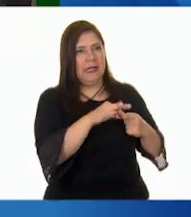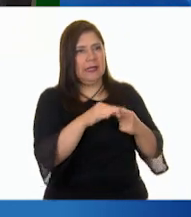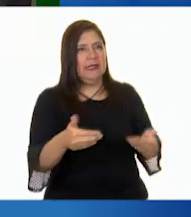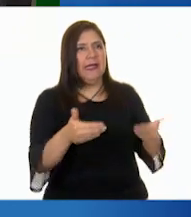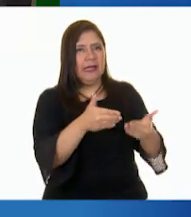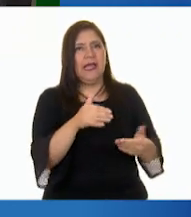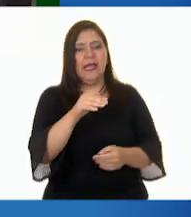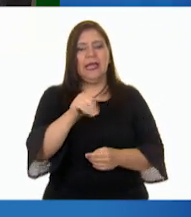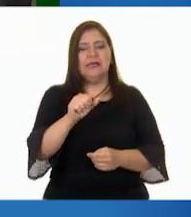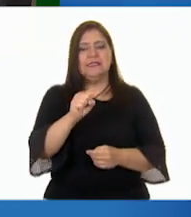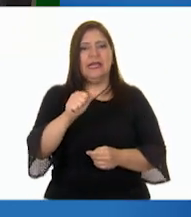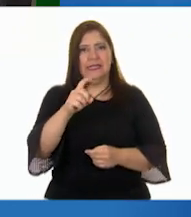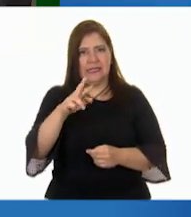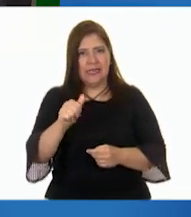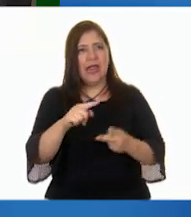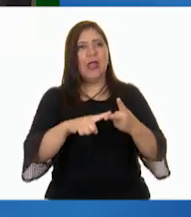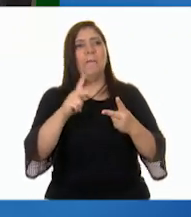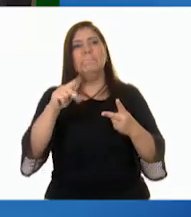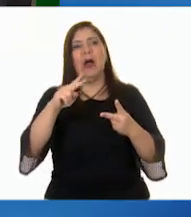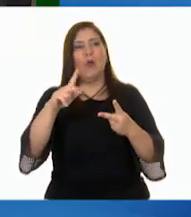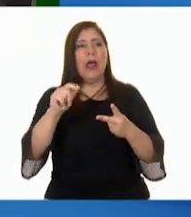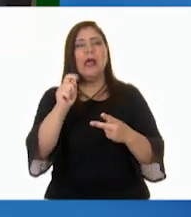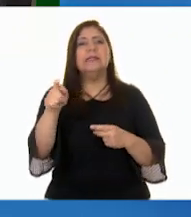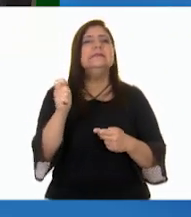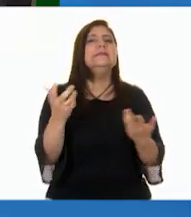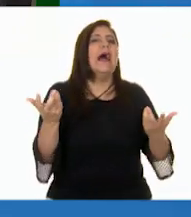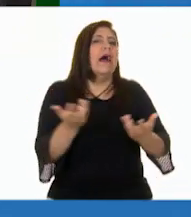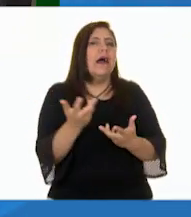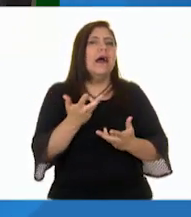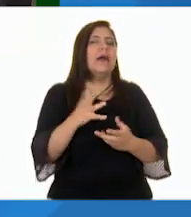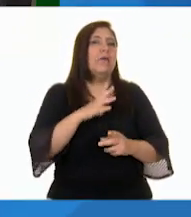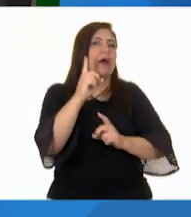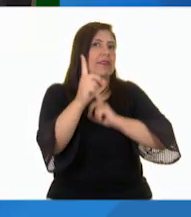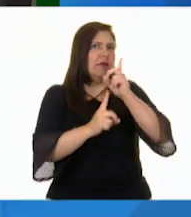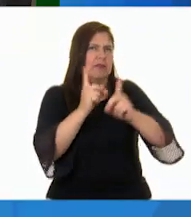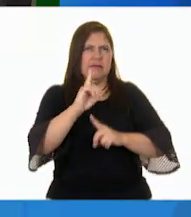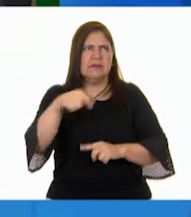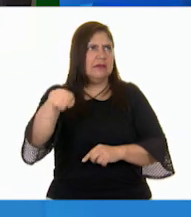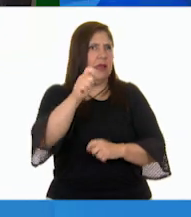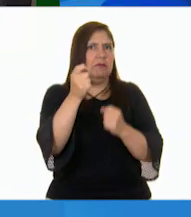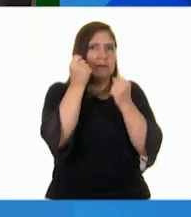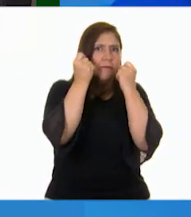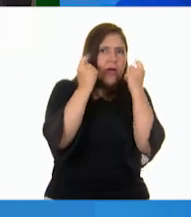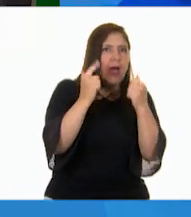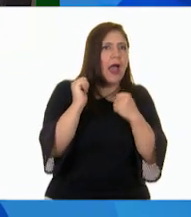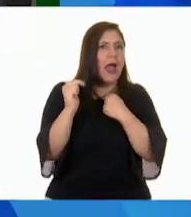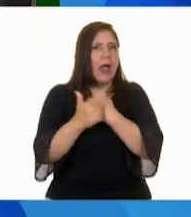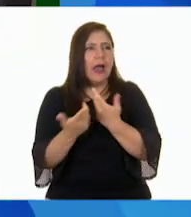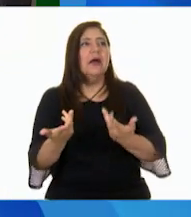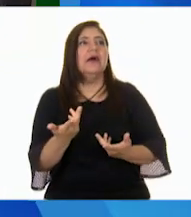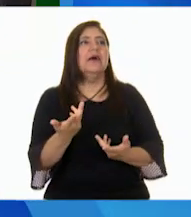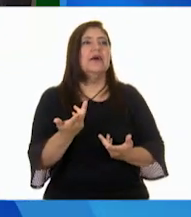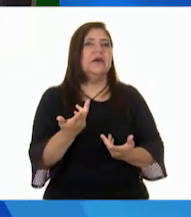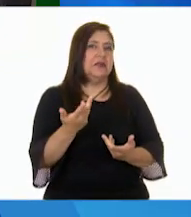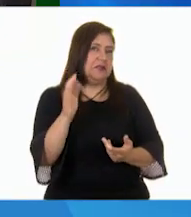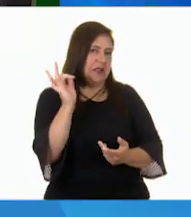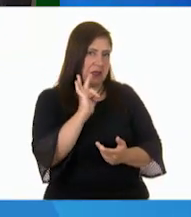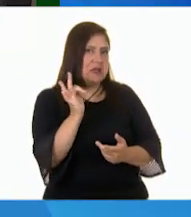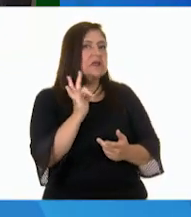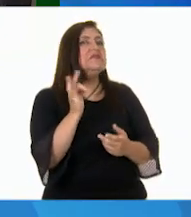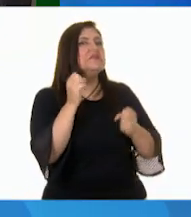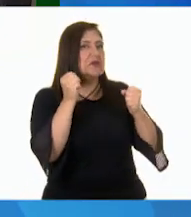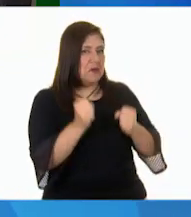y Paula, dos pequeñas que practican un deporte que seguramente les sorprenderá y seguramente también